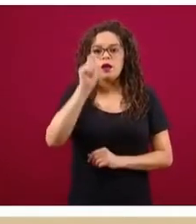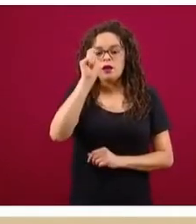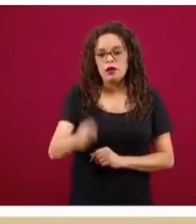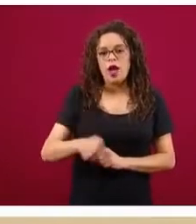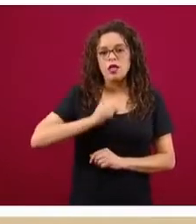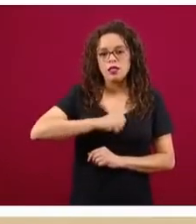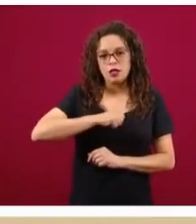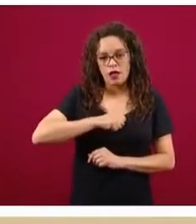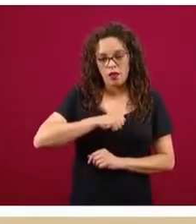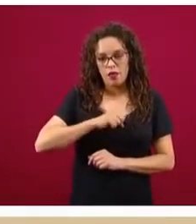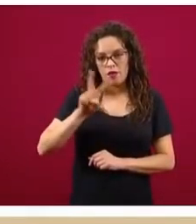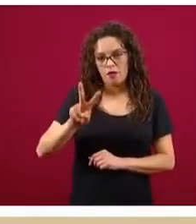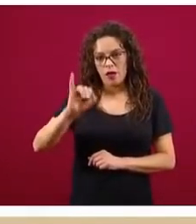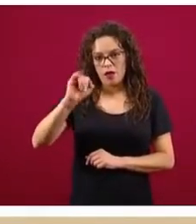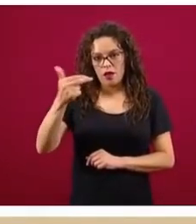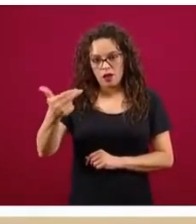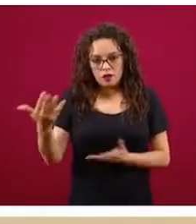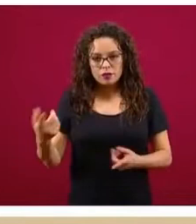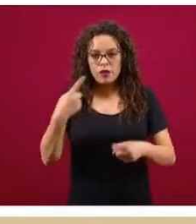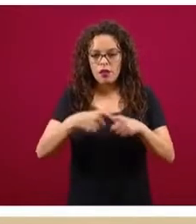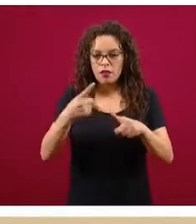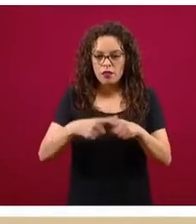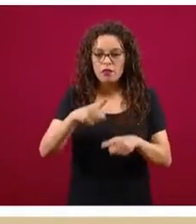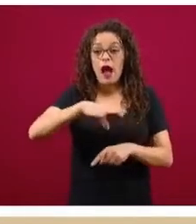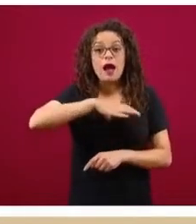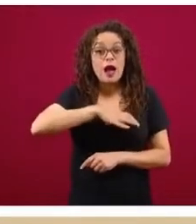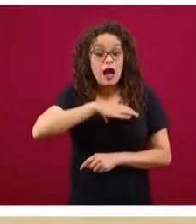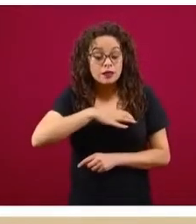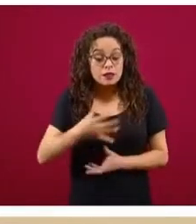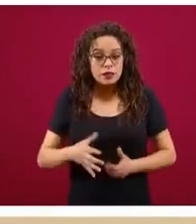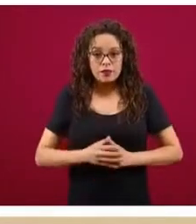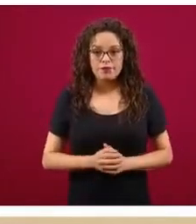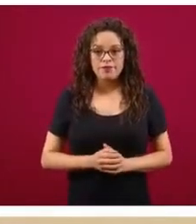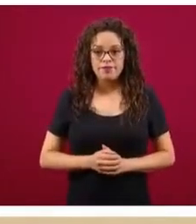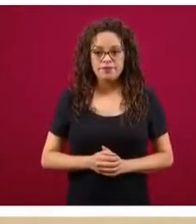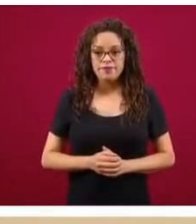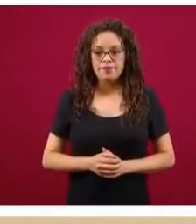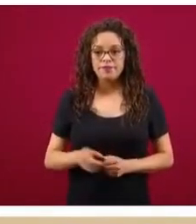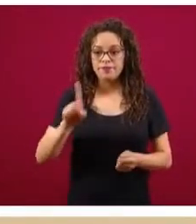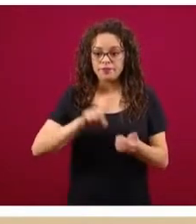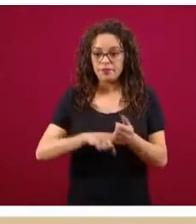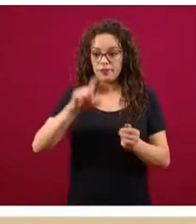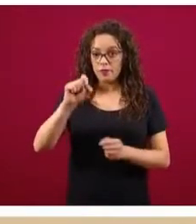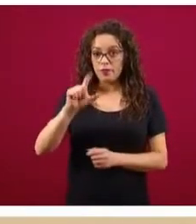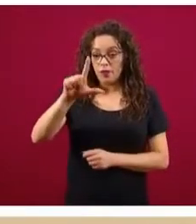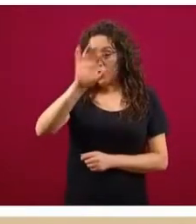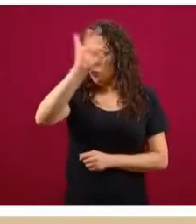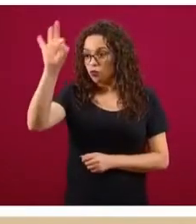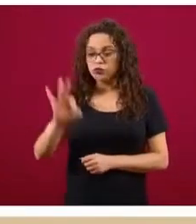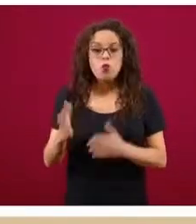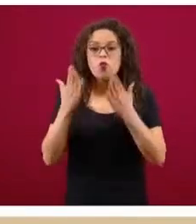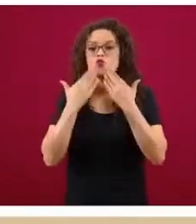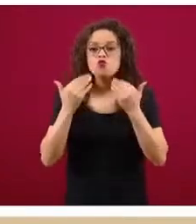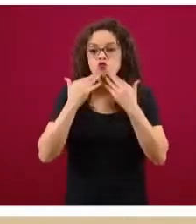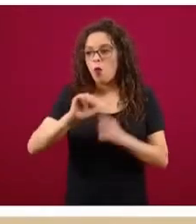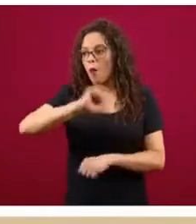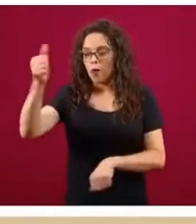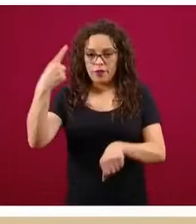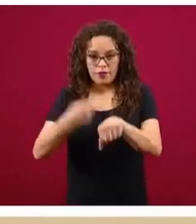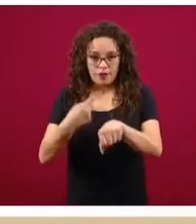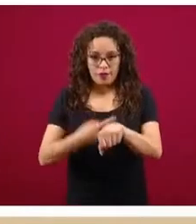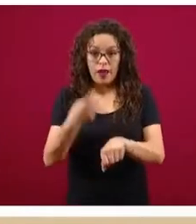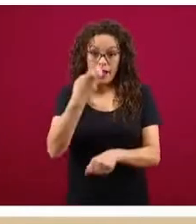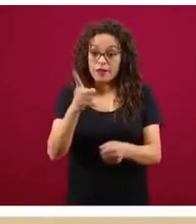de cáncer, etc. Y 27% no tienen comorbilidades, no tienen de estas enfermedades. De este 73%,